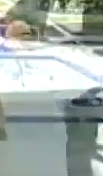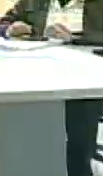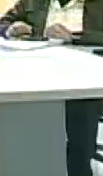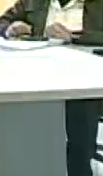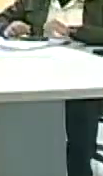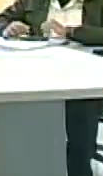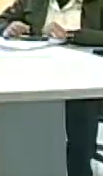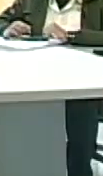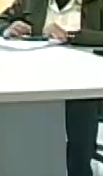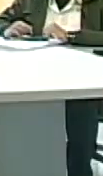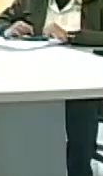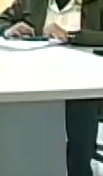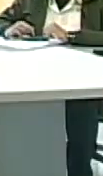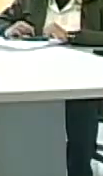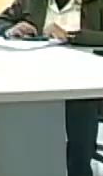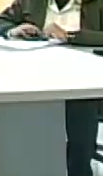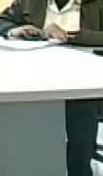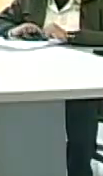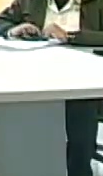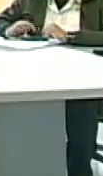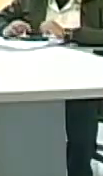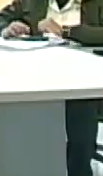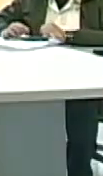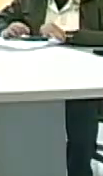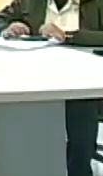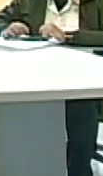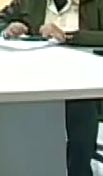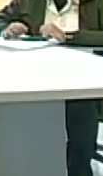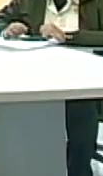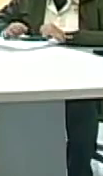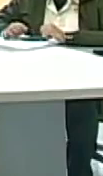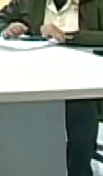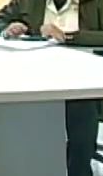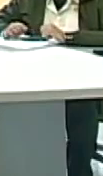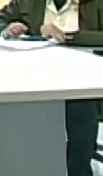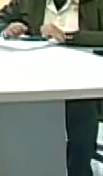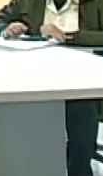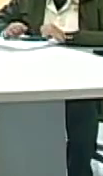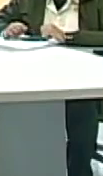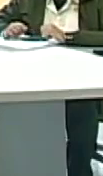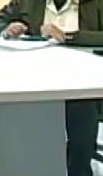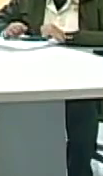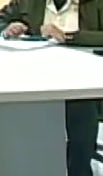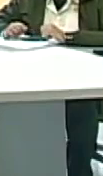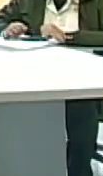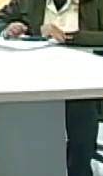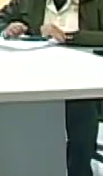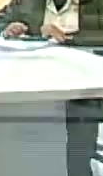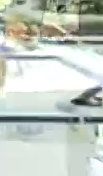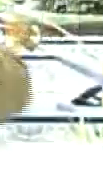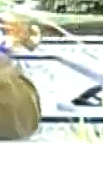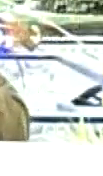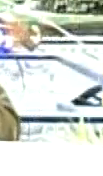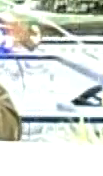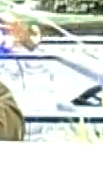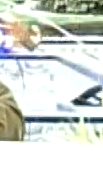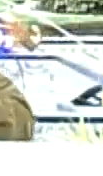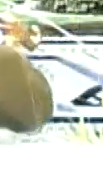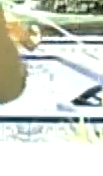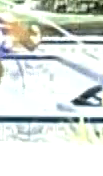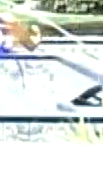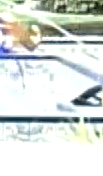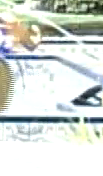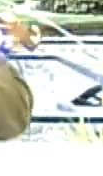lluvia y todo el huarico. Se tapó durísimo y la guaira se tapó. Pero yo dije, no paramos la jornada.